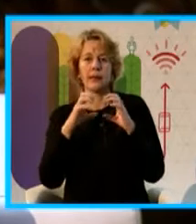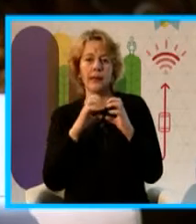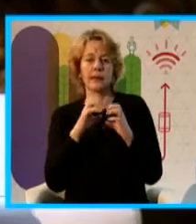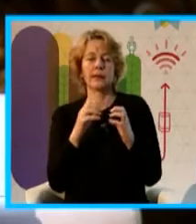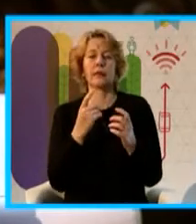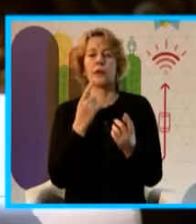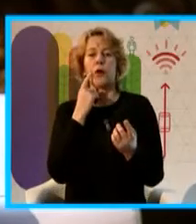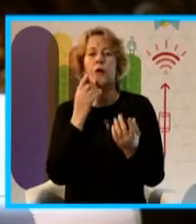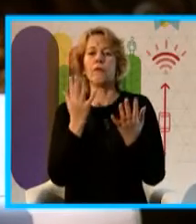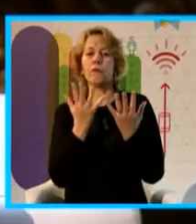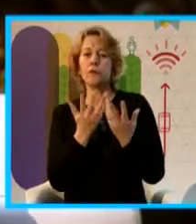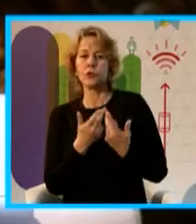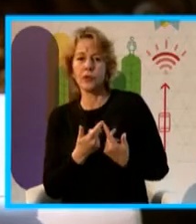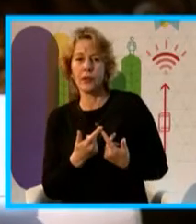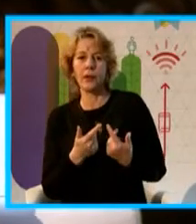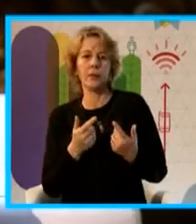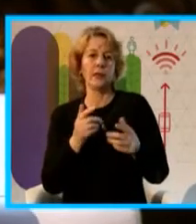aeronófilos y dimerización.